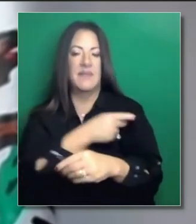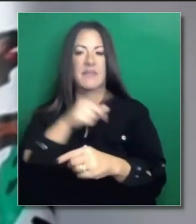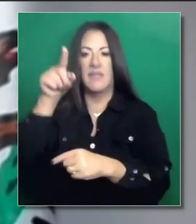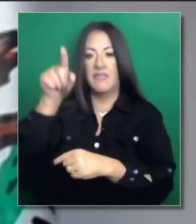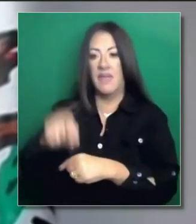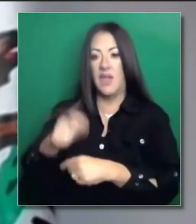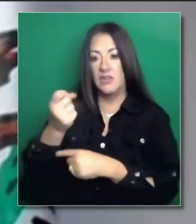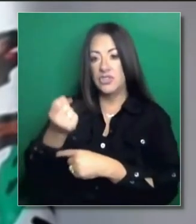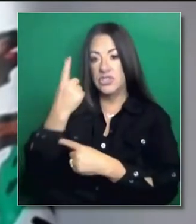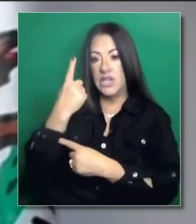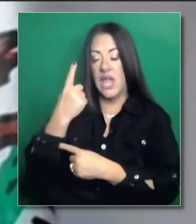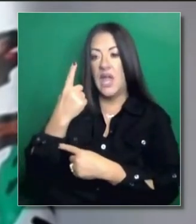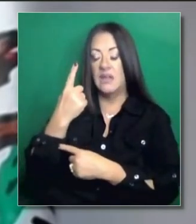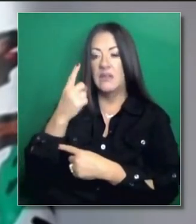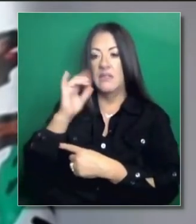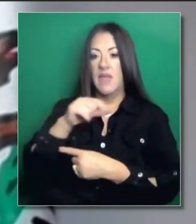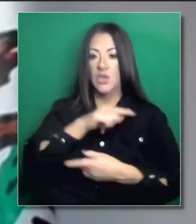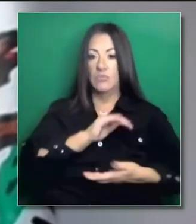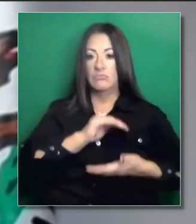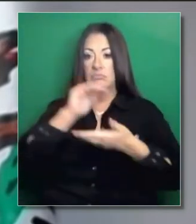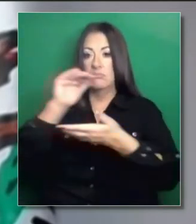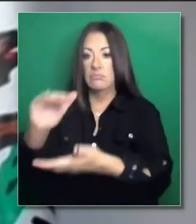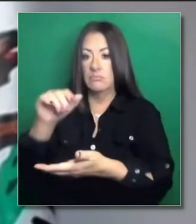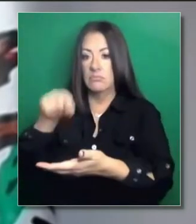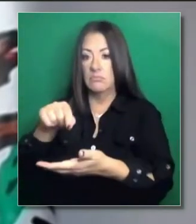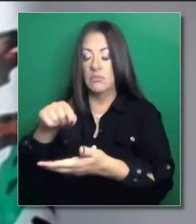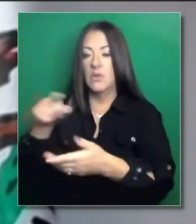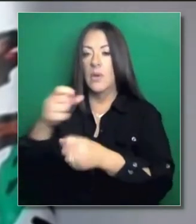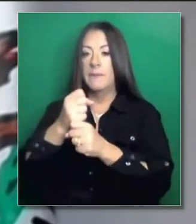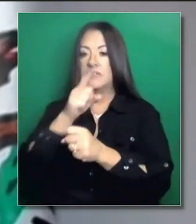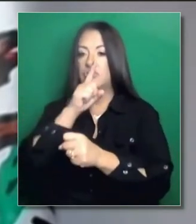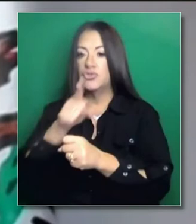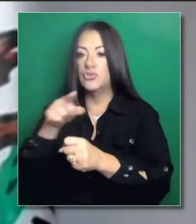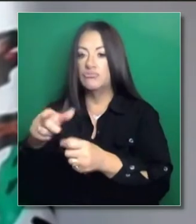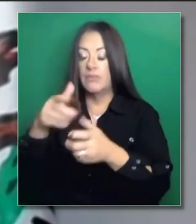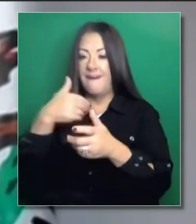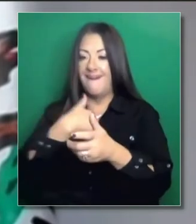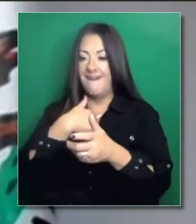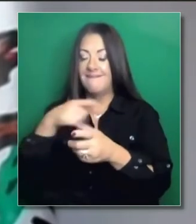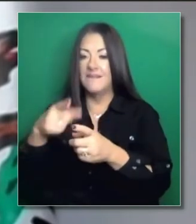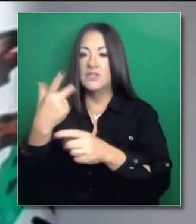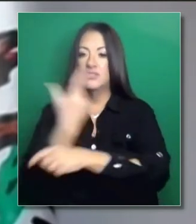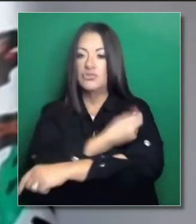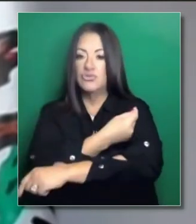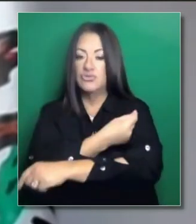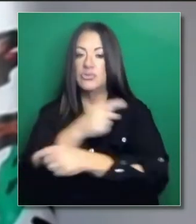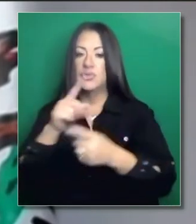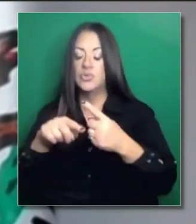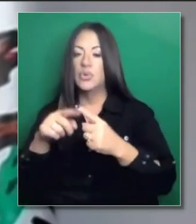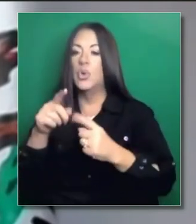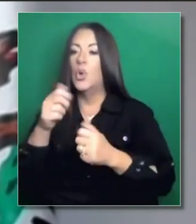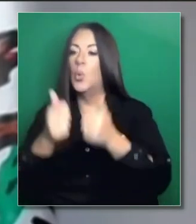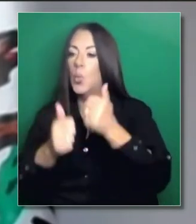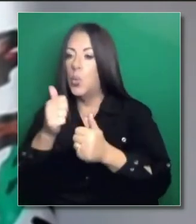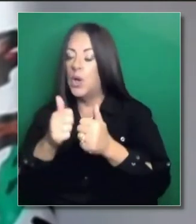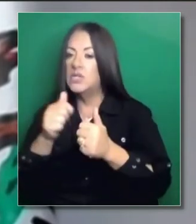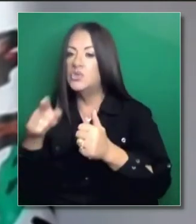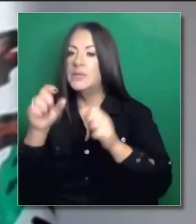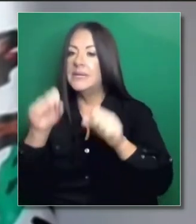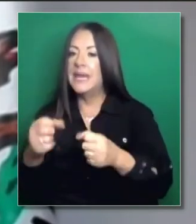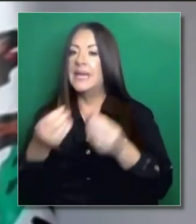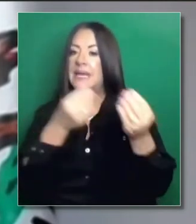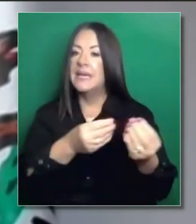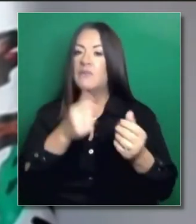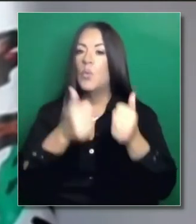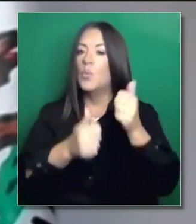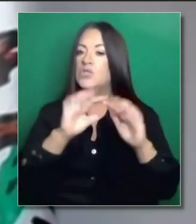ellas. Después quizá puedan empezar a abrirlas, pero faltan o quedan algunas dosis todavía.